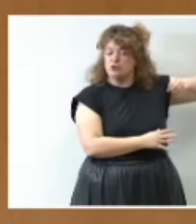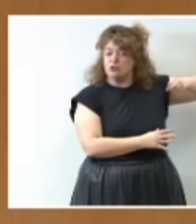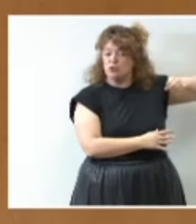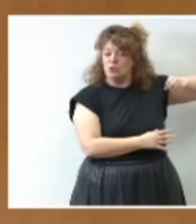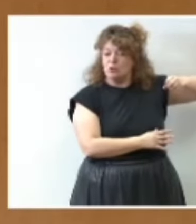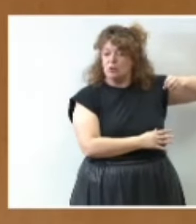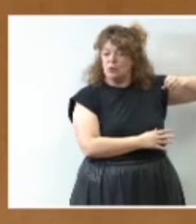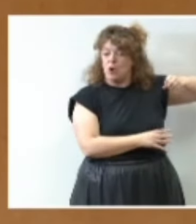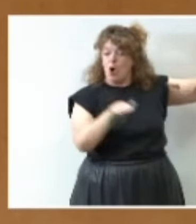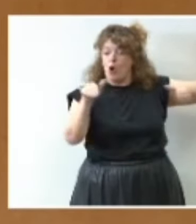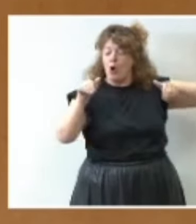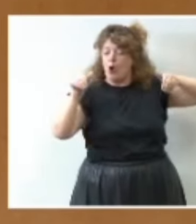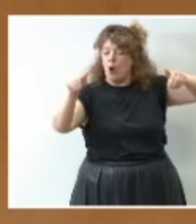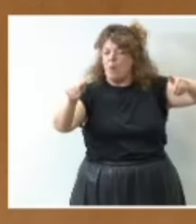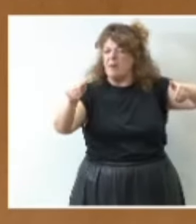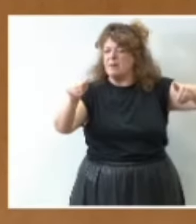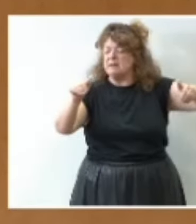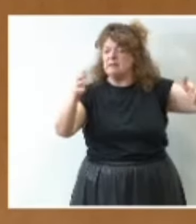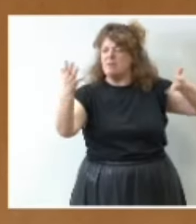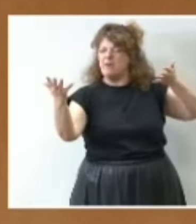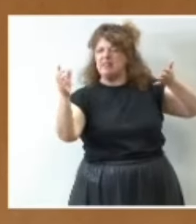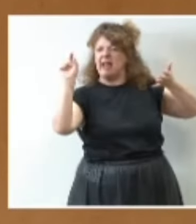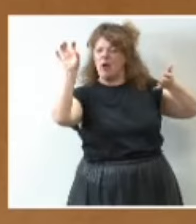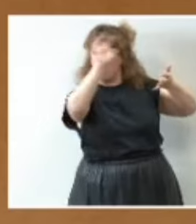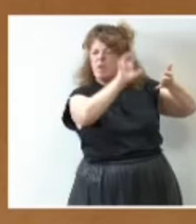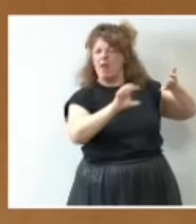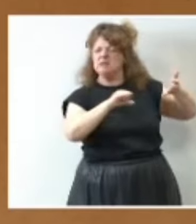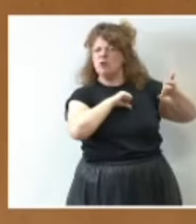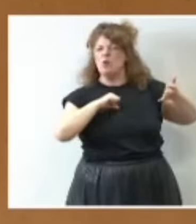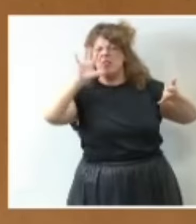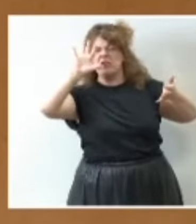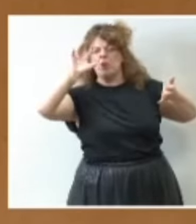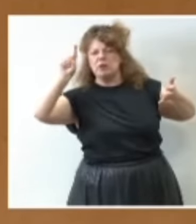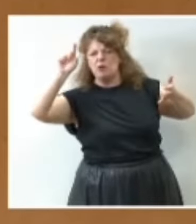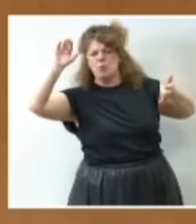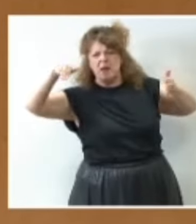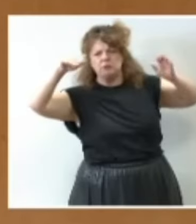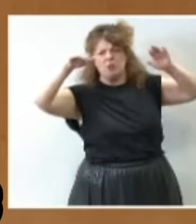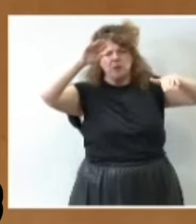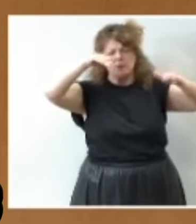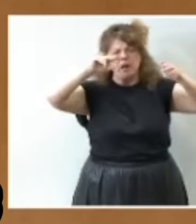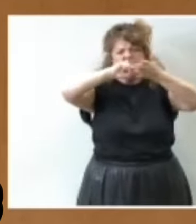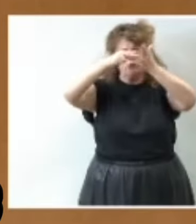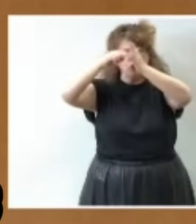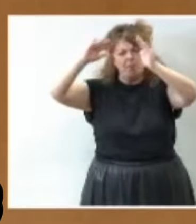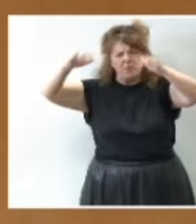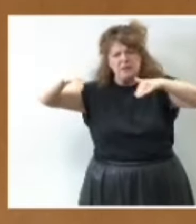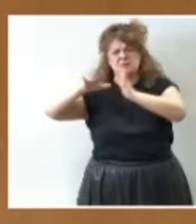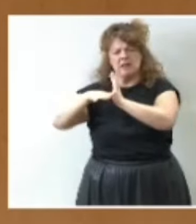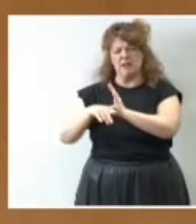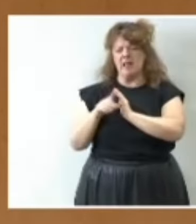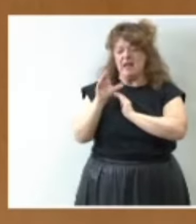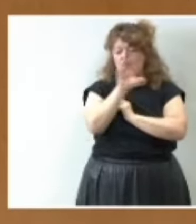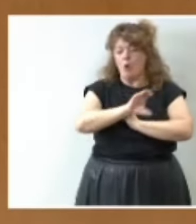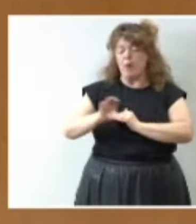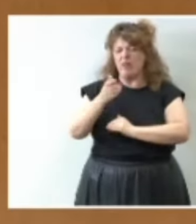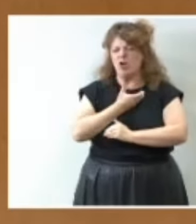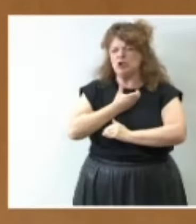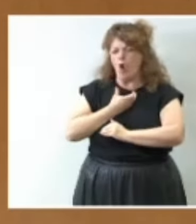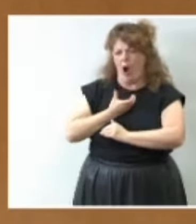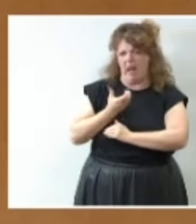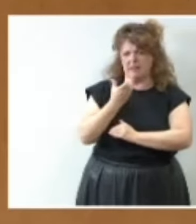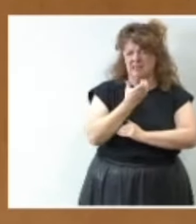los convocados frente al 51% de las comunidades autónomas y el 39,9% de las corporaciones locales como ven